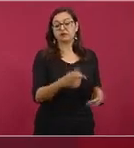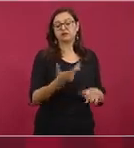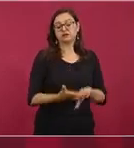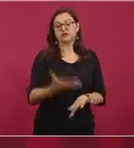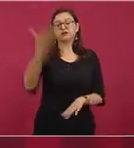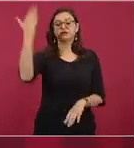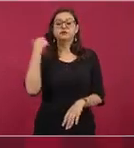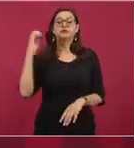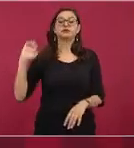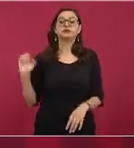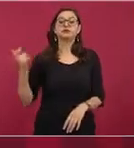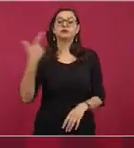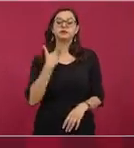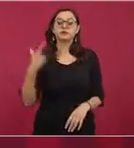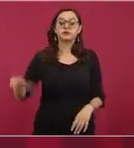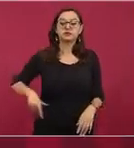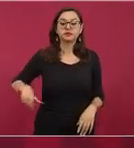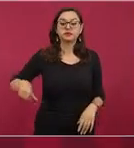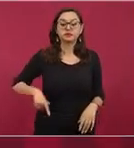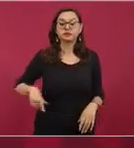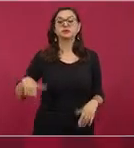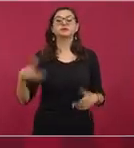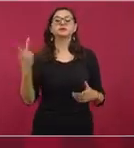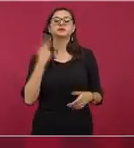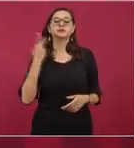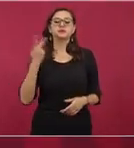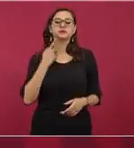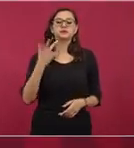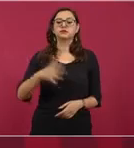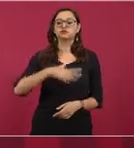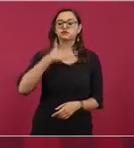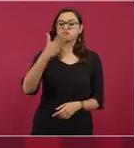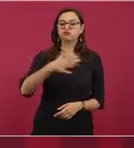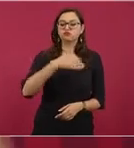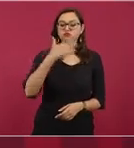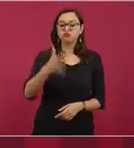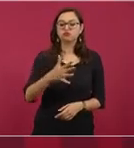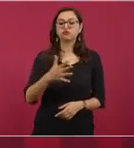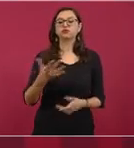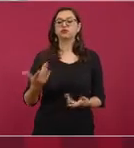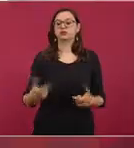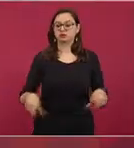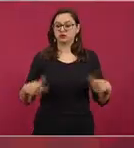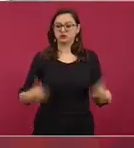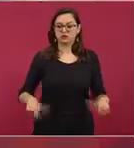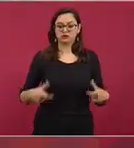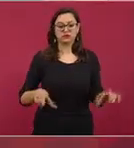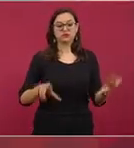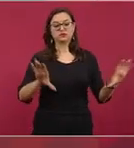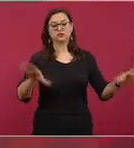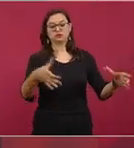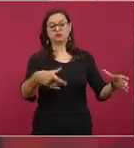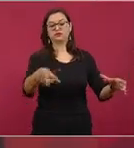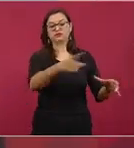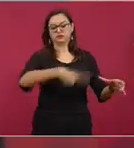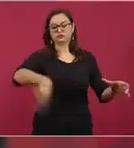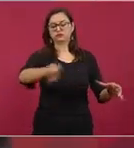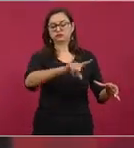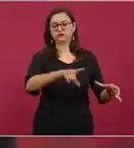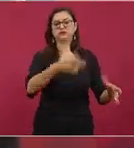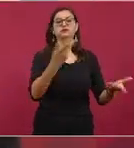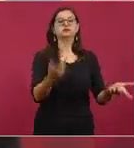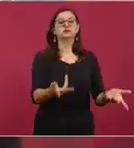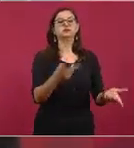económicas, de los políticos corruptos, esos son los que maicean, a